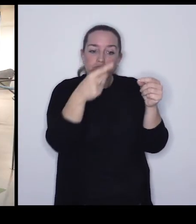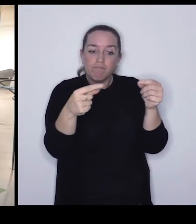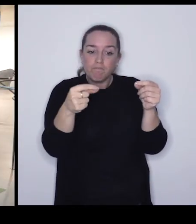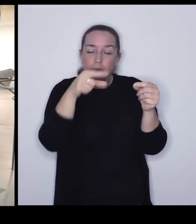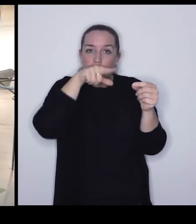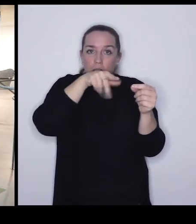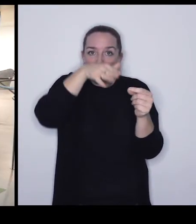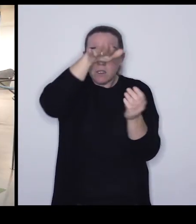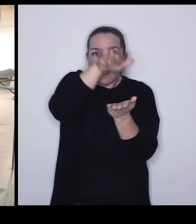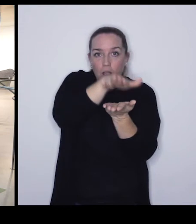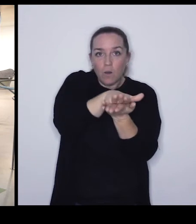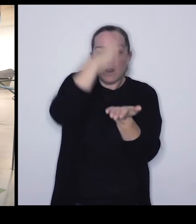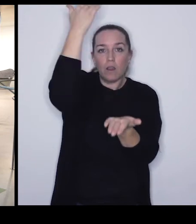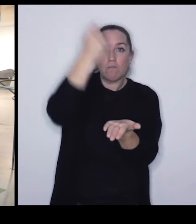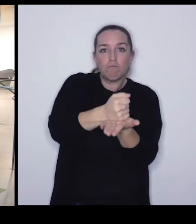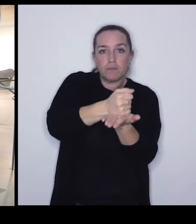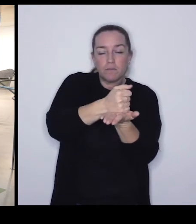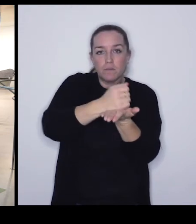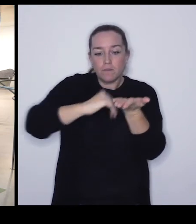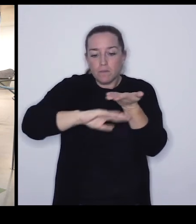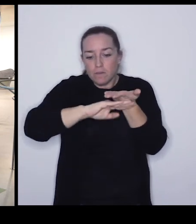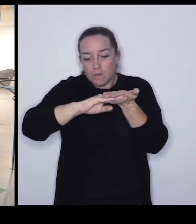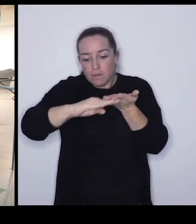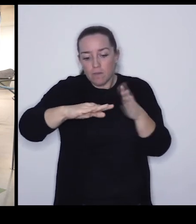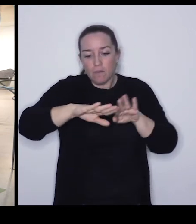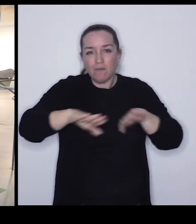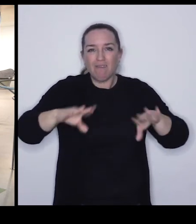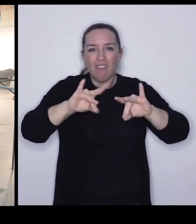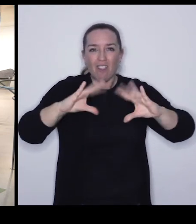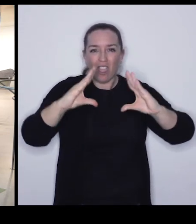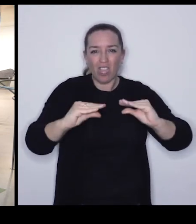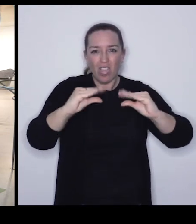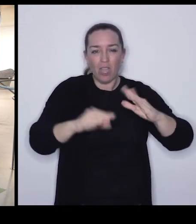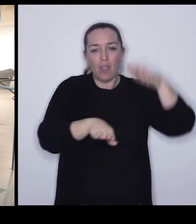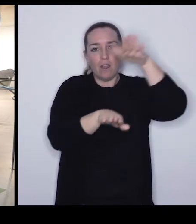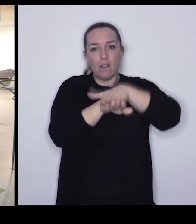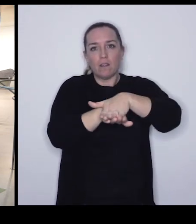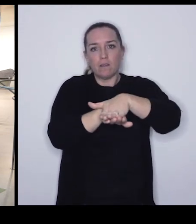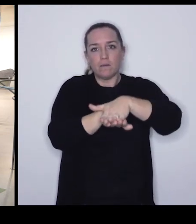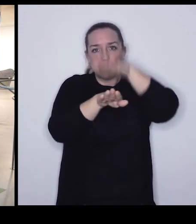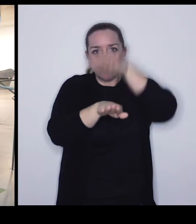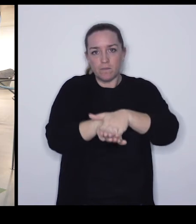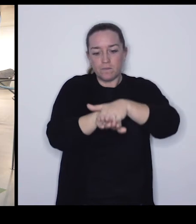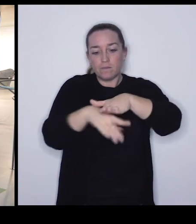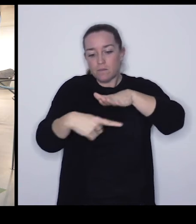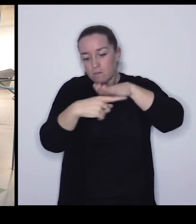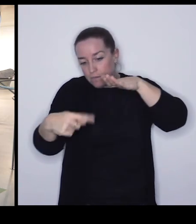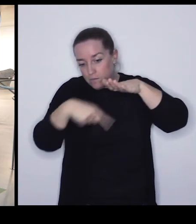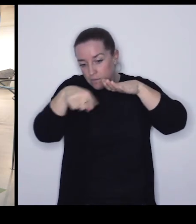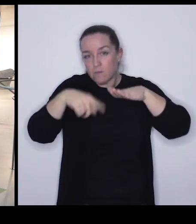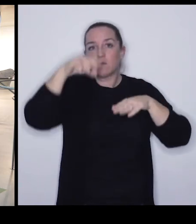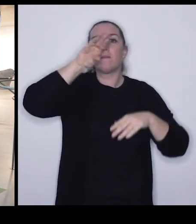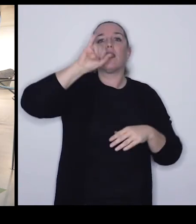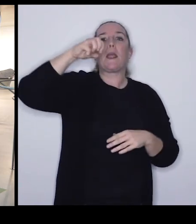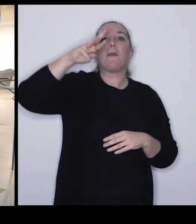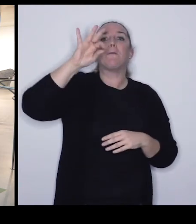plantas... ...dejan su huella impresa en el sedimento... ...sería una impresión... ...cuando